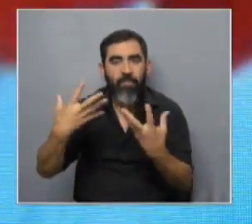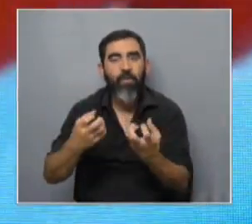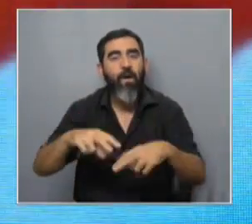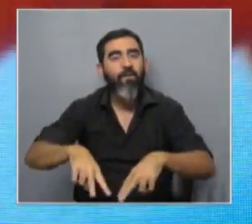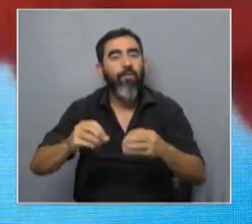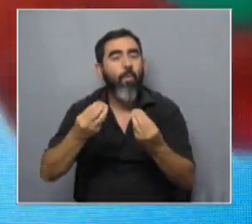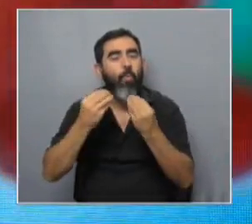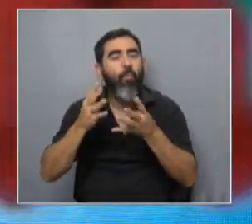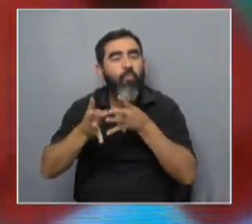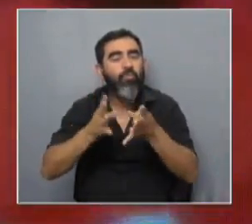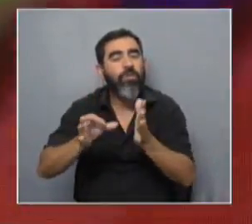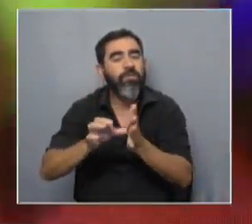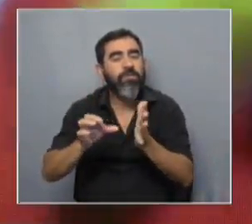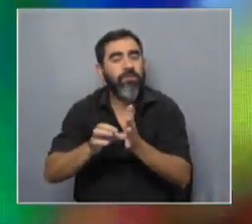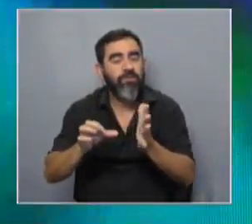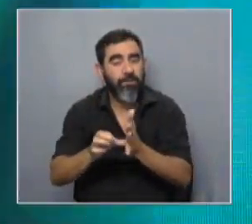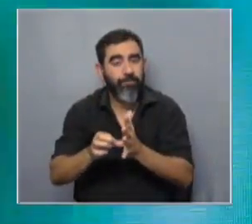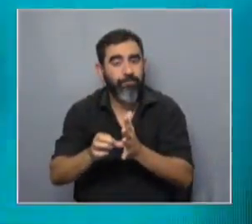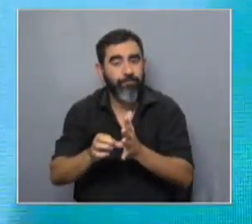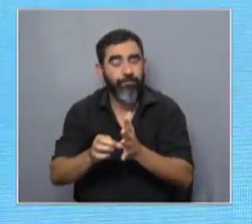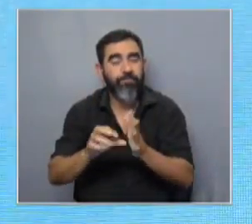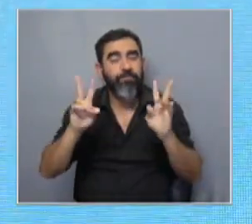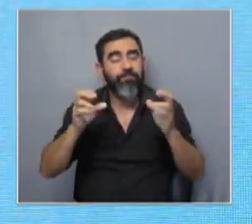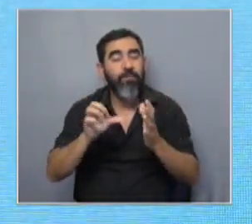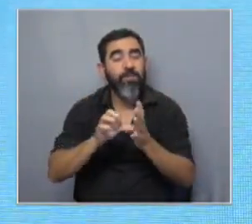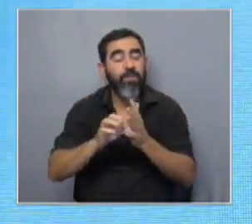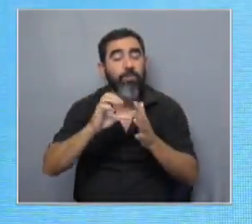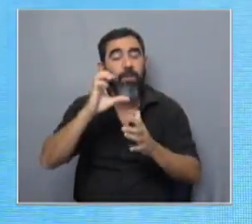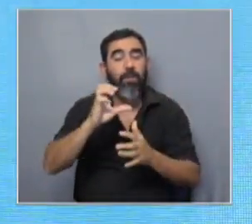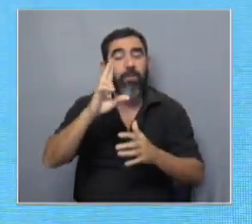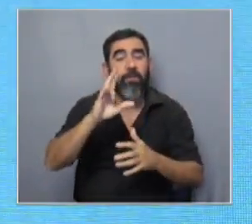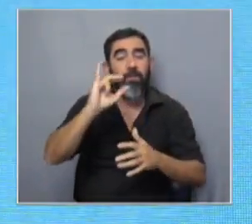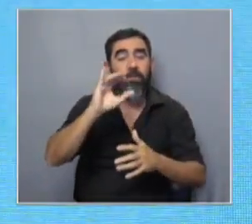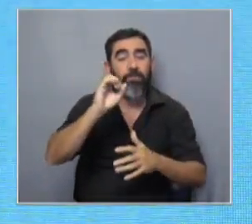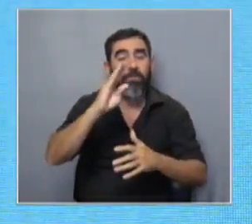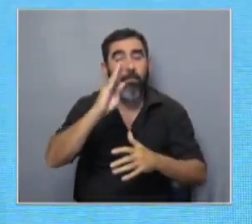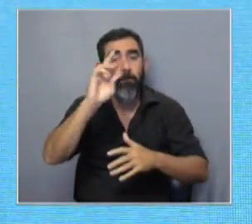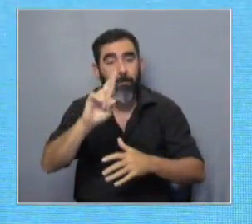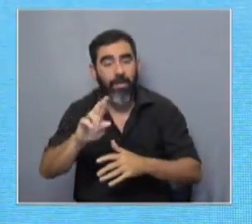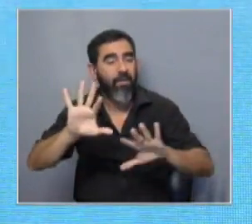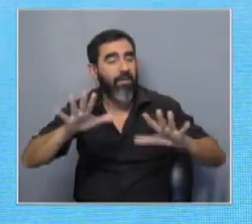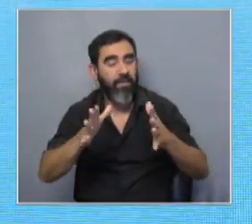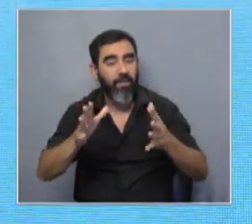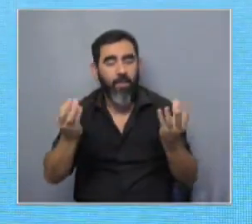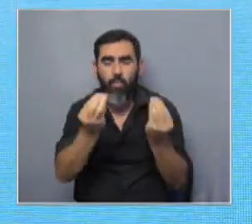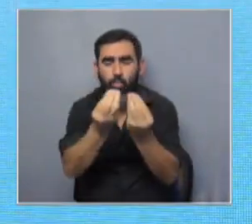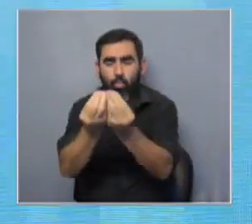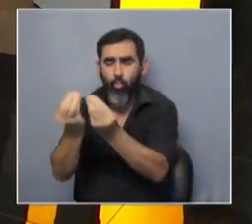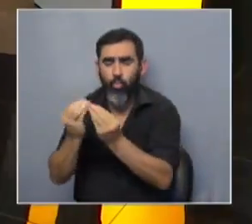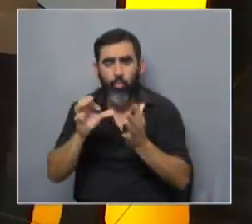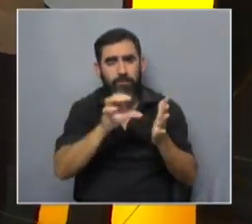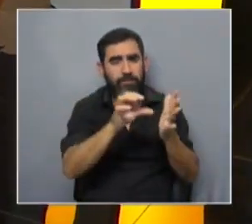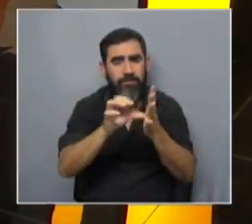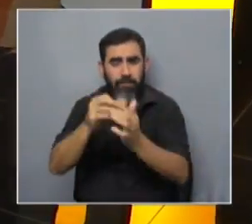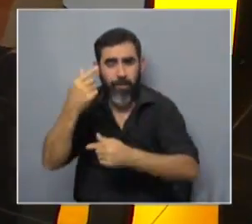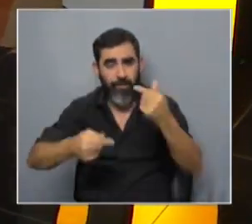funcionaba aquel sistema. Cuando hablamos del sistema CRISPR, siendo estrictos, deberíamos hablar de muchos sistemas CRISPR.